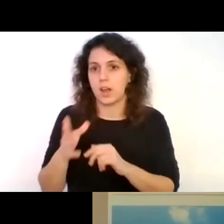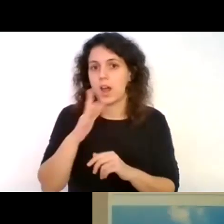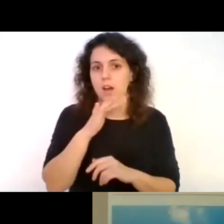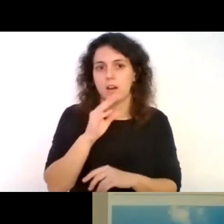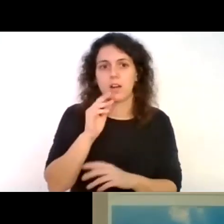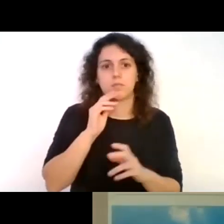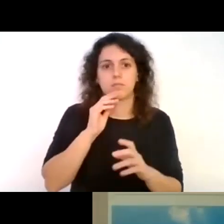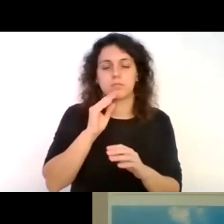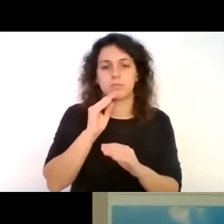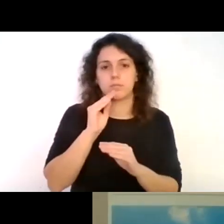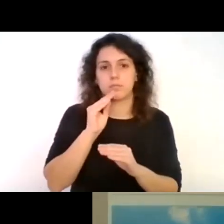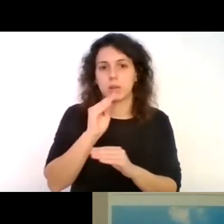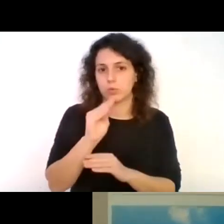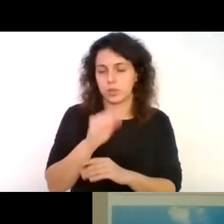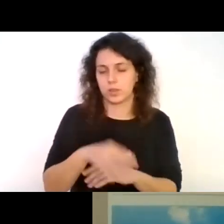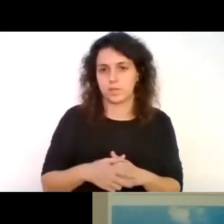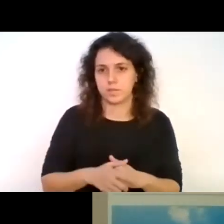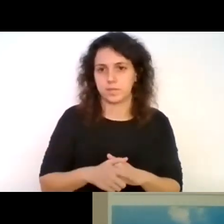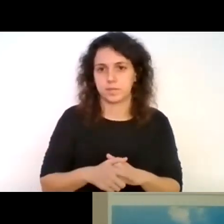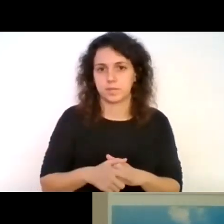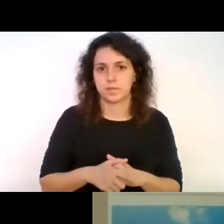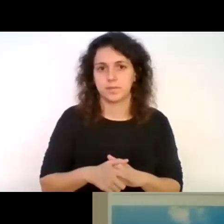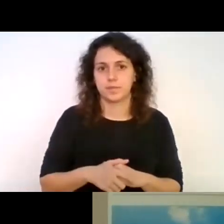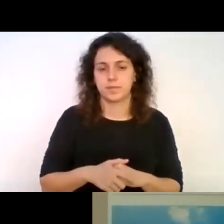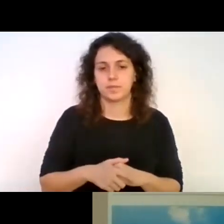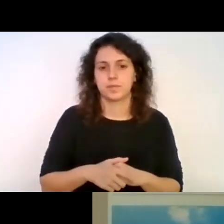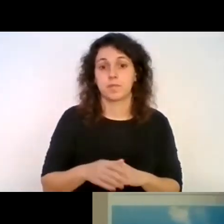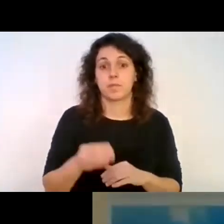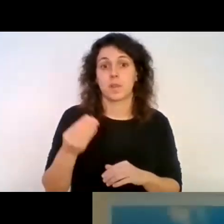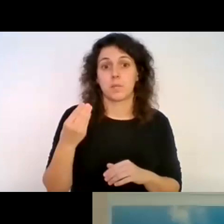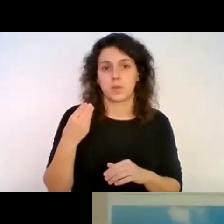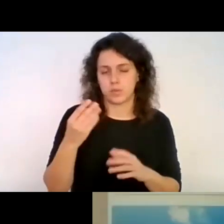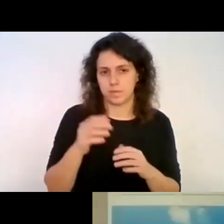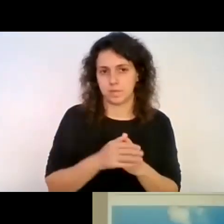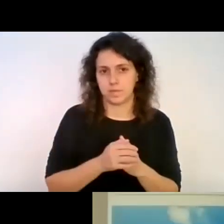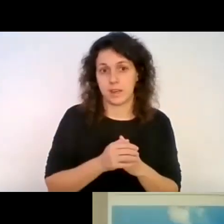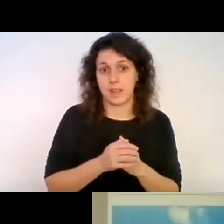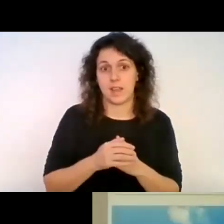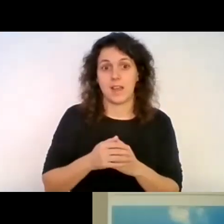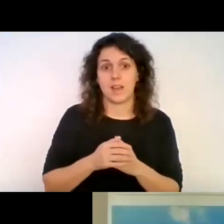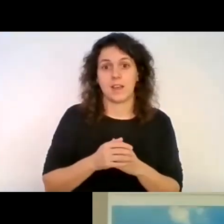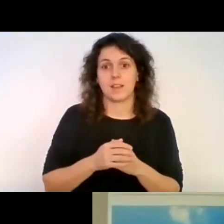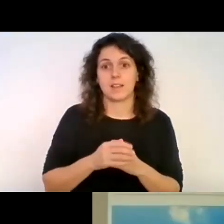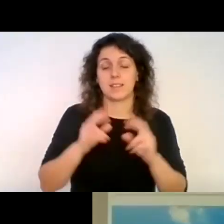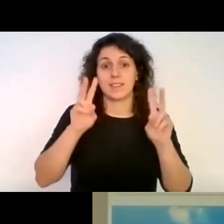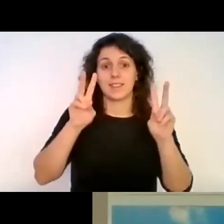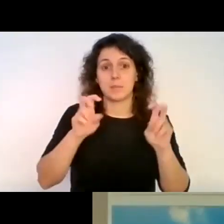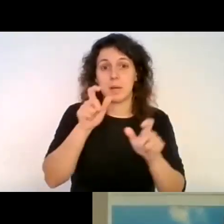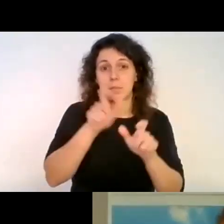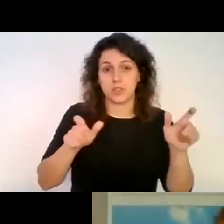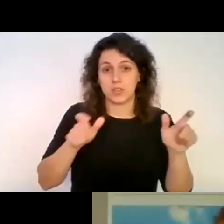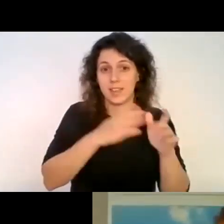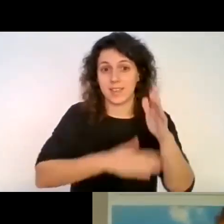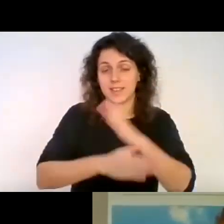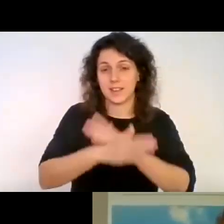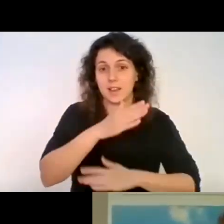comunicar una de ellas Nos preguntan hasta qué punto se involucra las propias personas con discapacidad